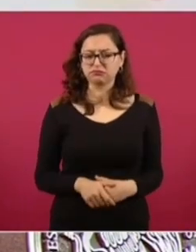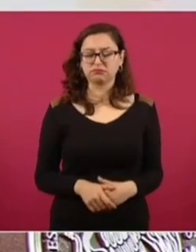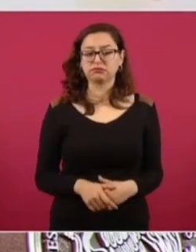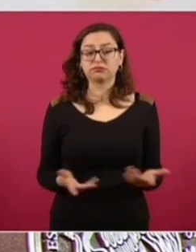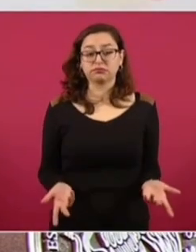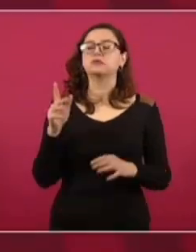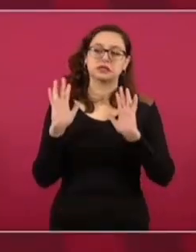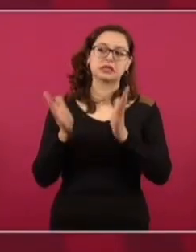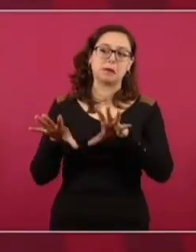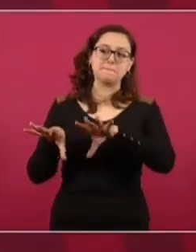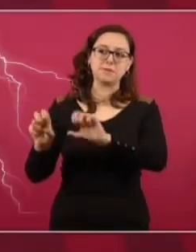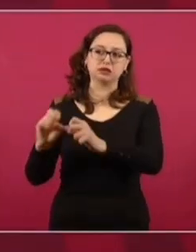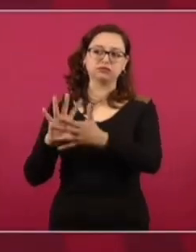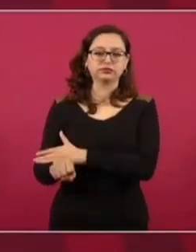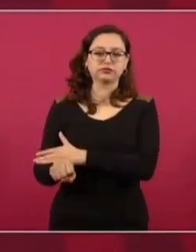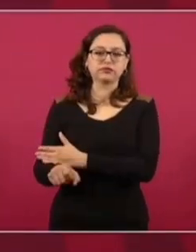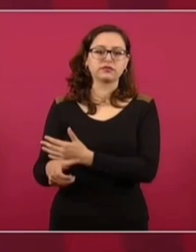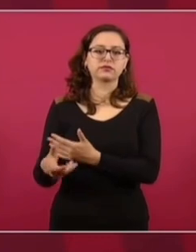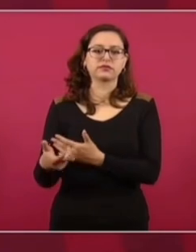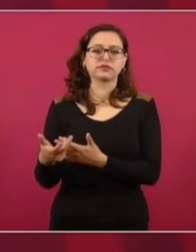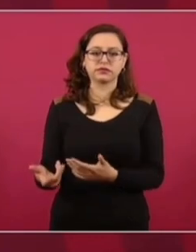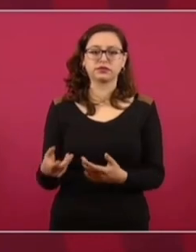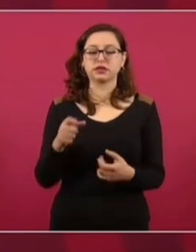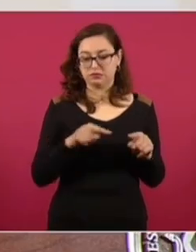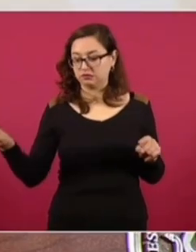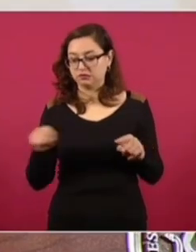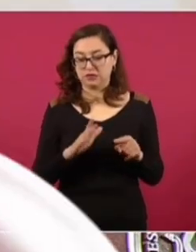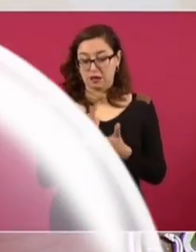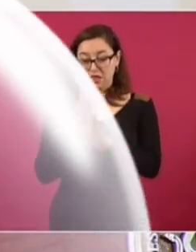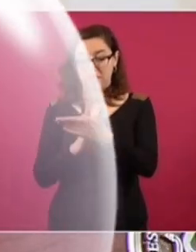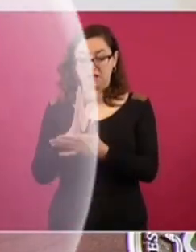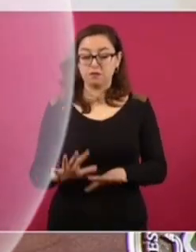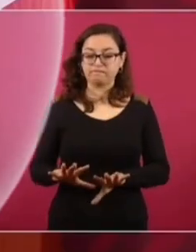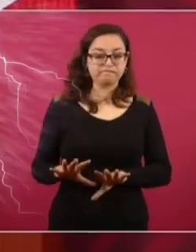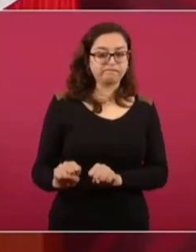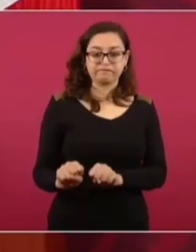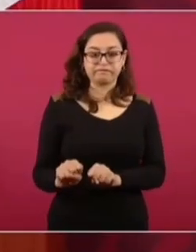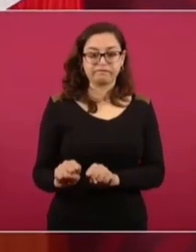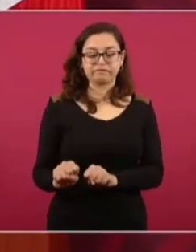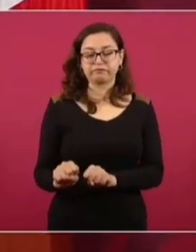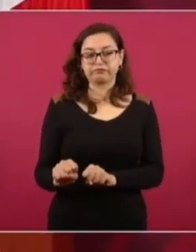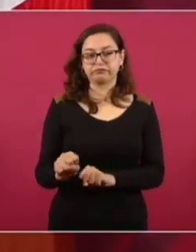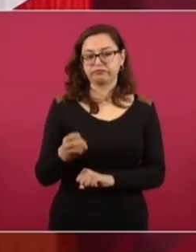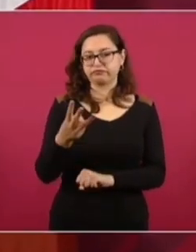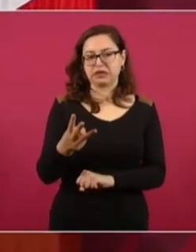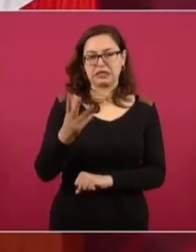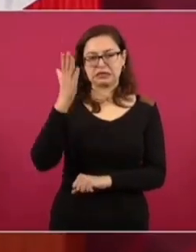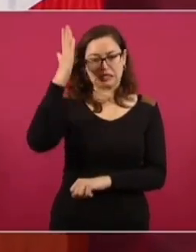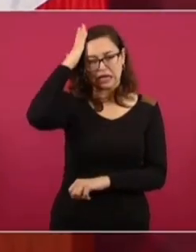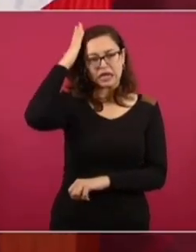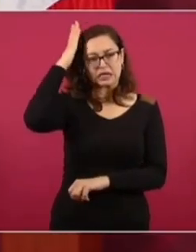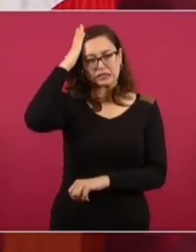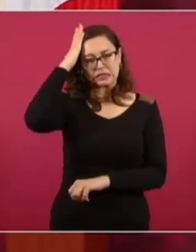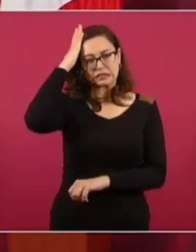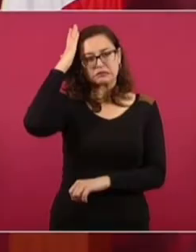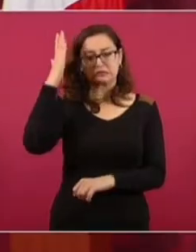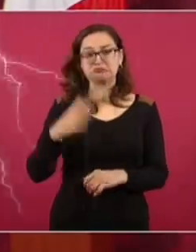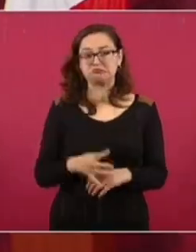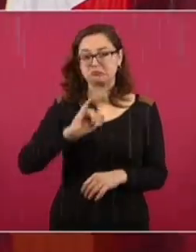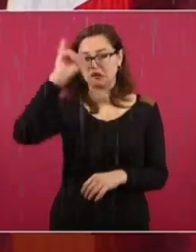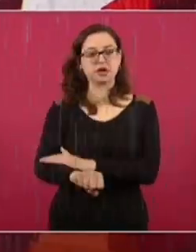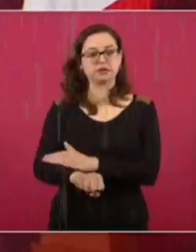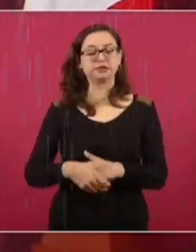en Tijuana. Fueron detenidos en Sinaloa, dos, tres dirigentes, y al parecer de los